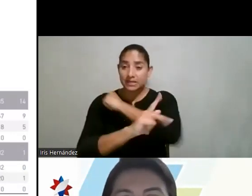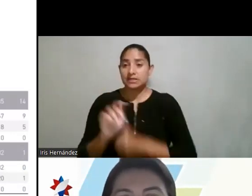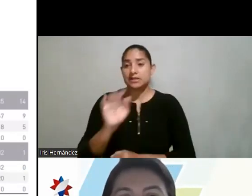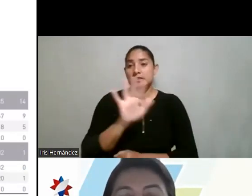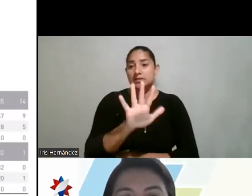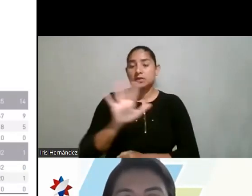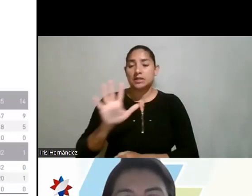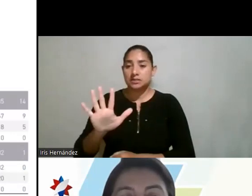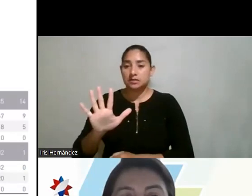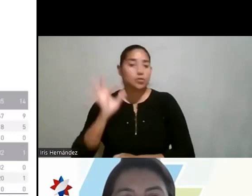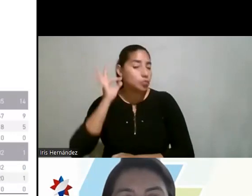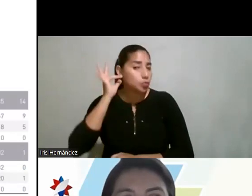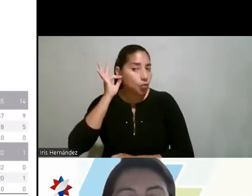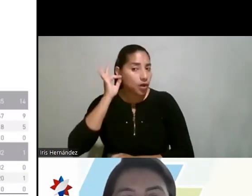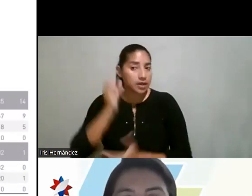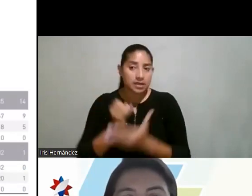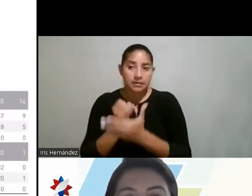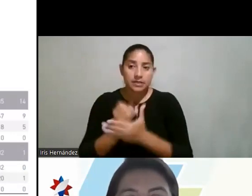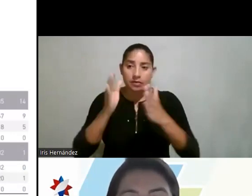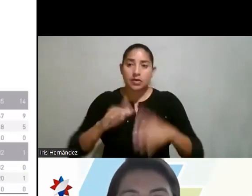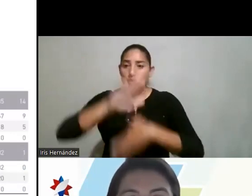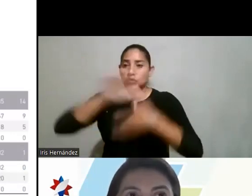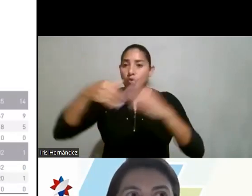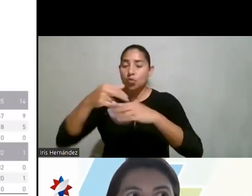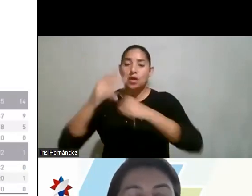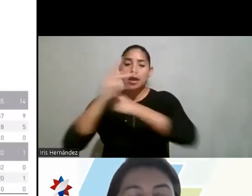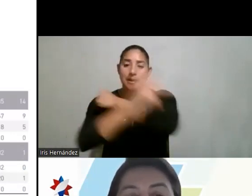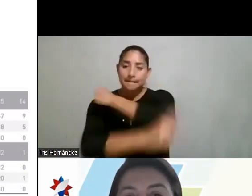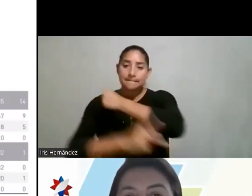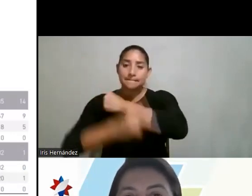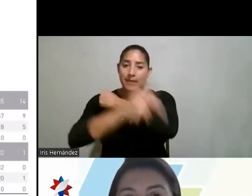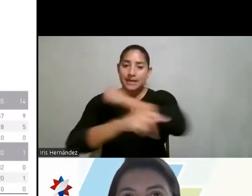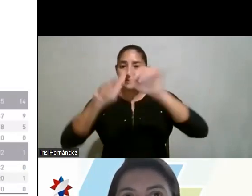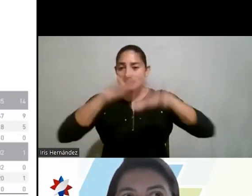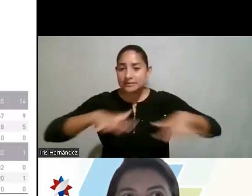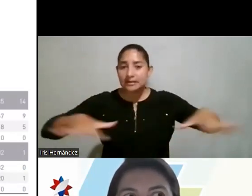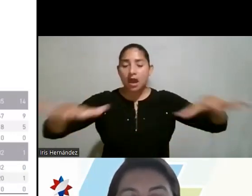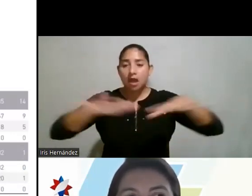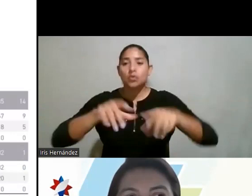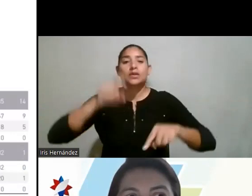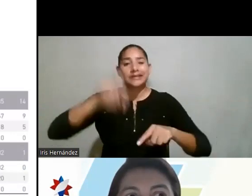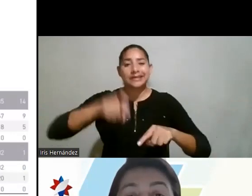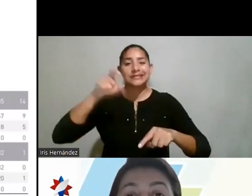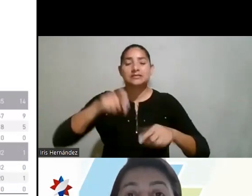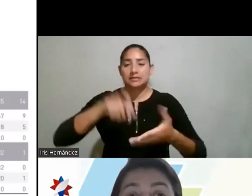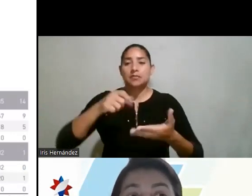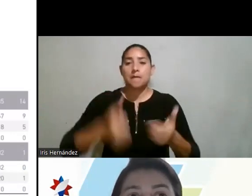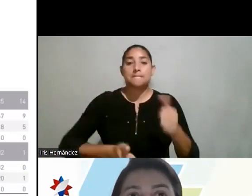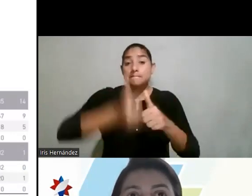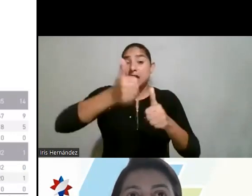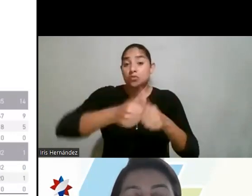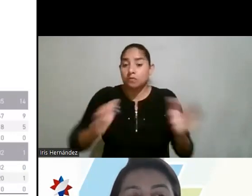mujeres investigadoras en todo el país, en los campos donde necesitamos un mayor